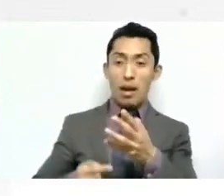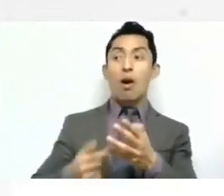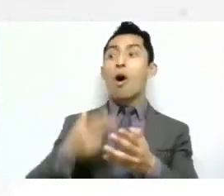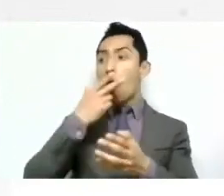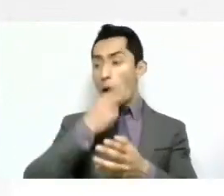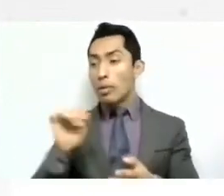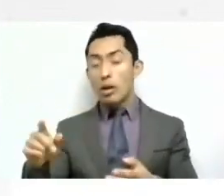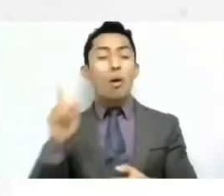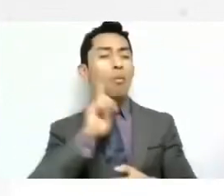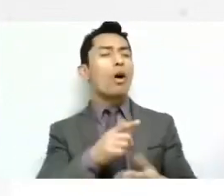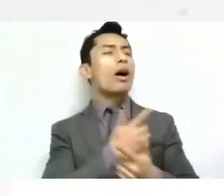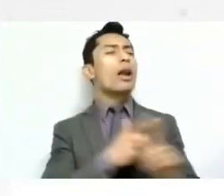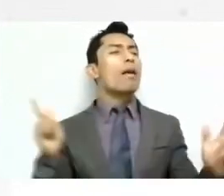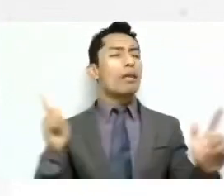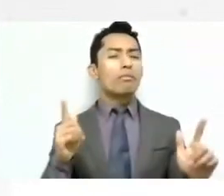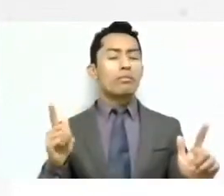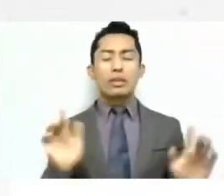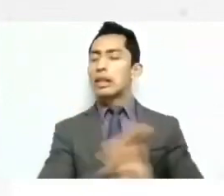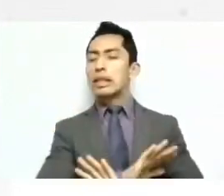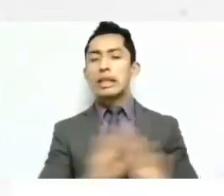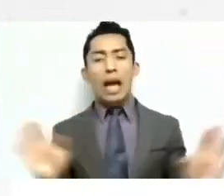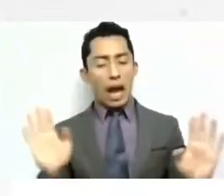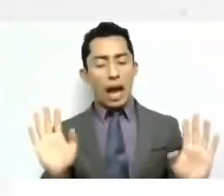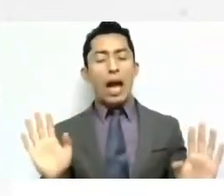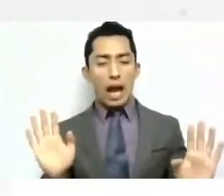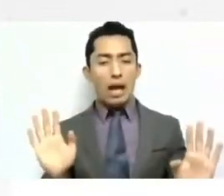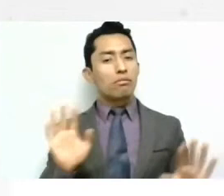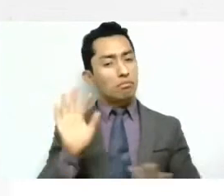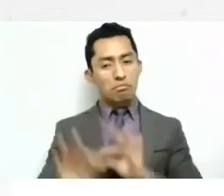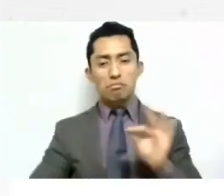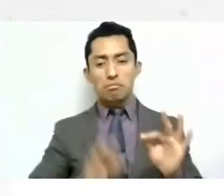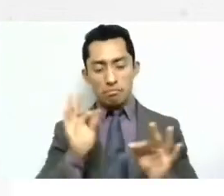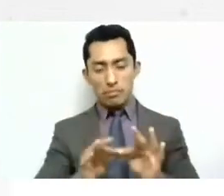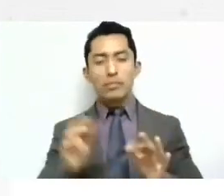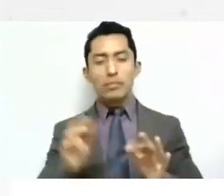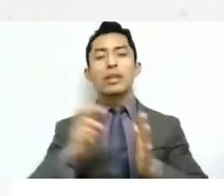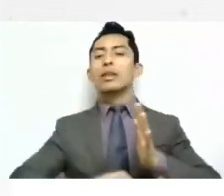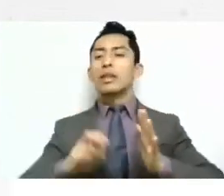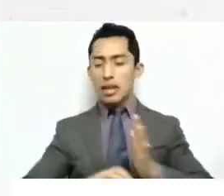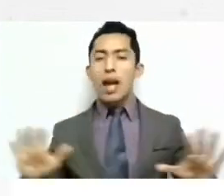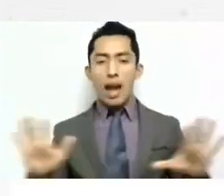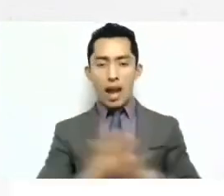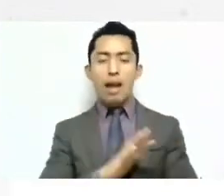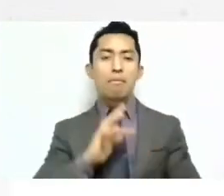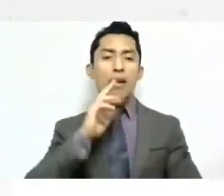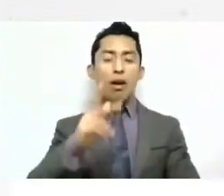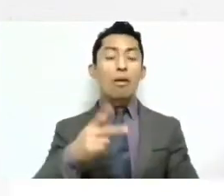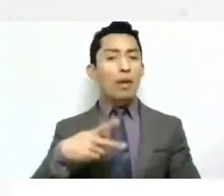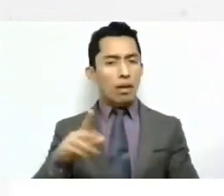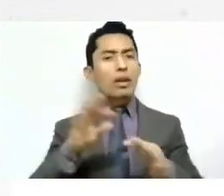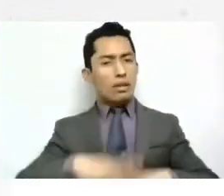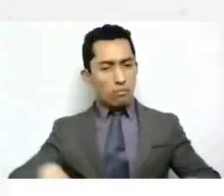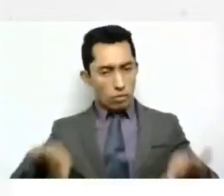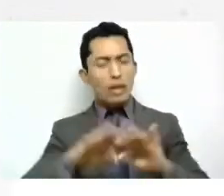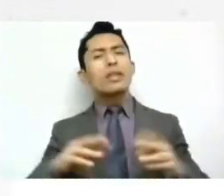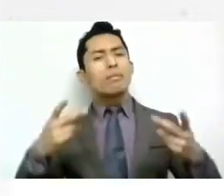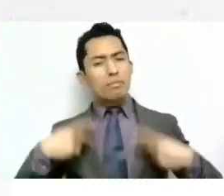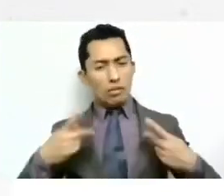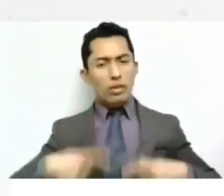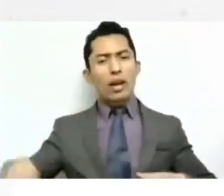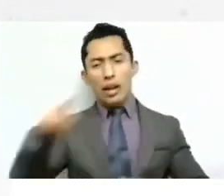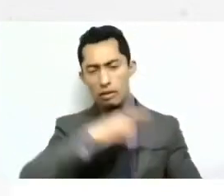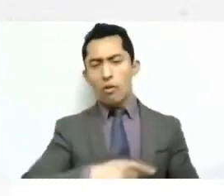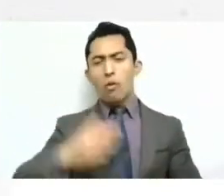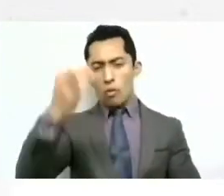por fin ya existió esa, esa reforma, pero es importante que la sociedad lo conozca, es importante